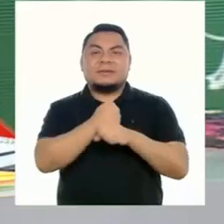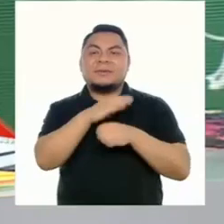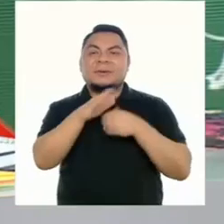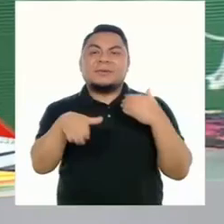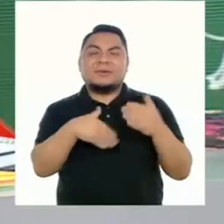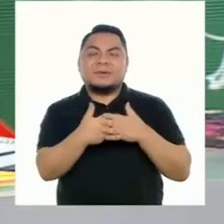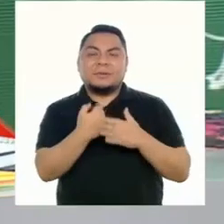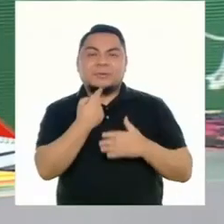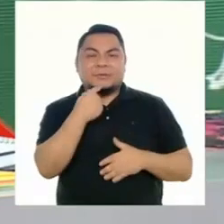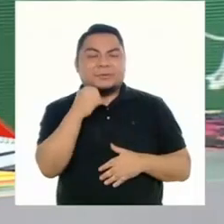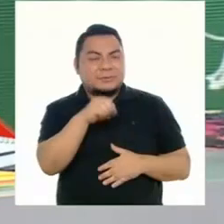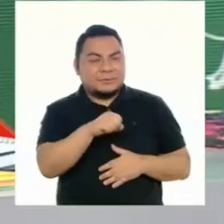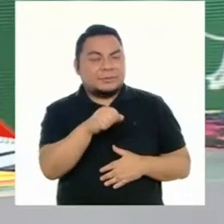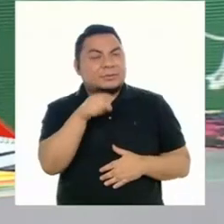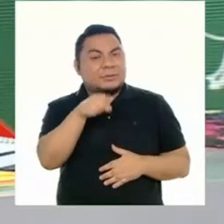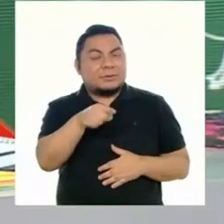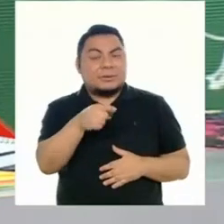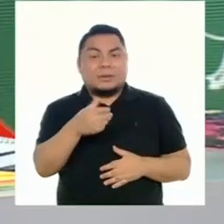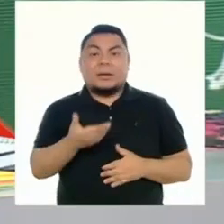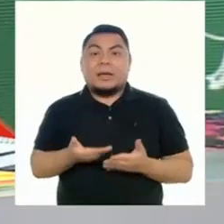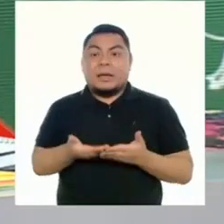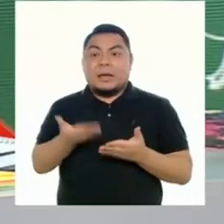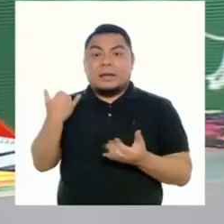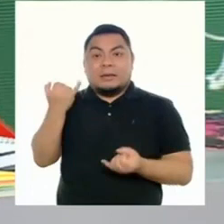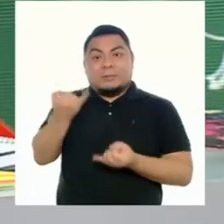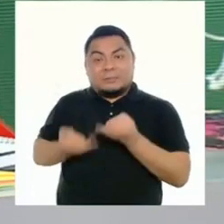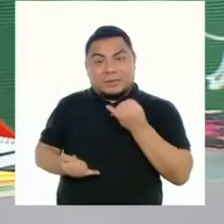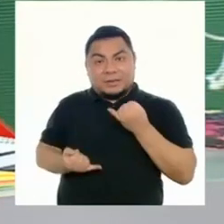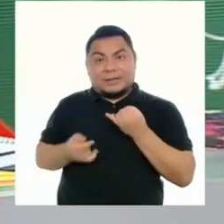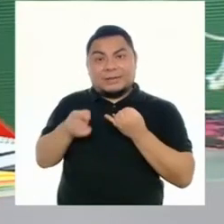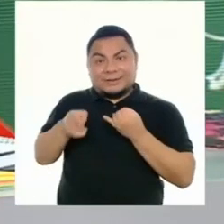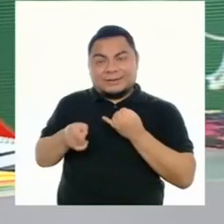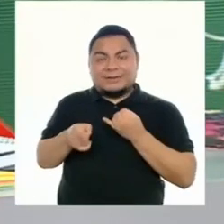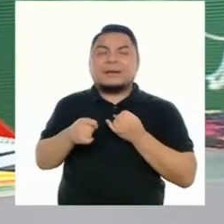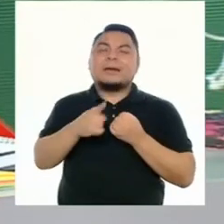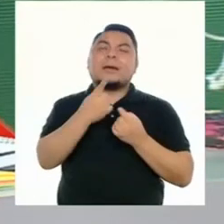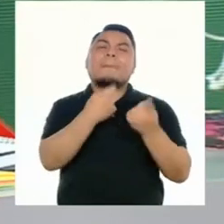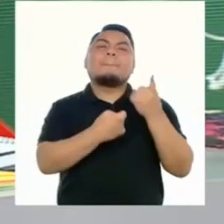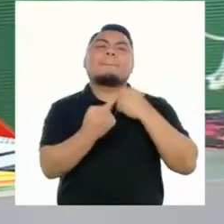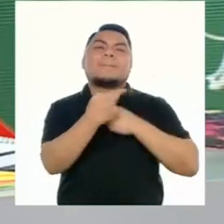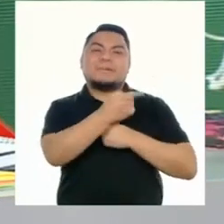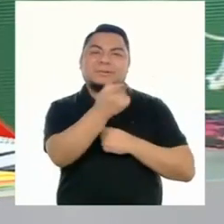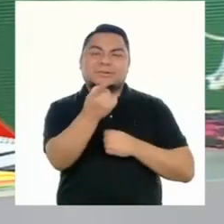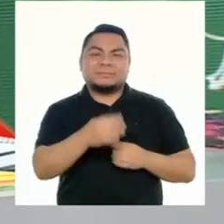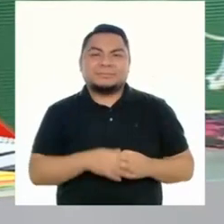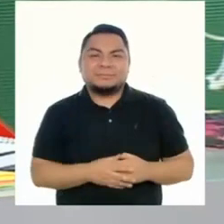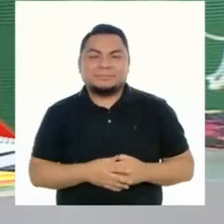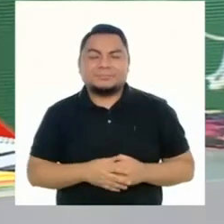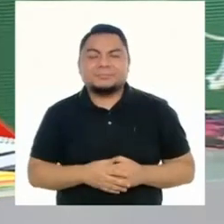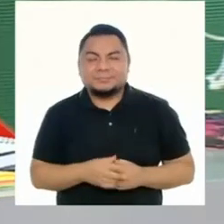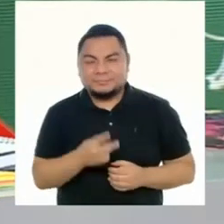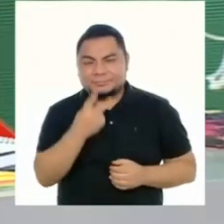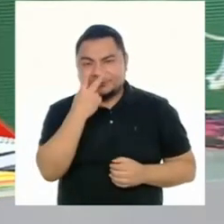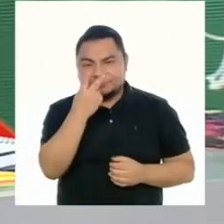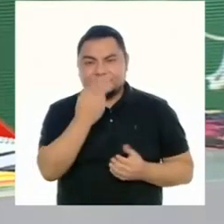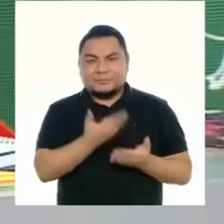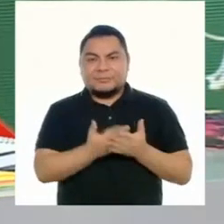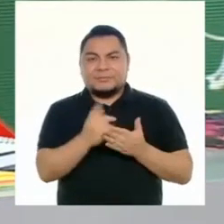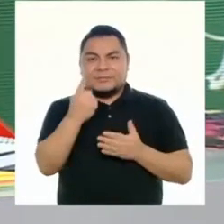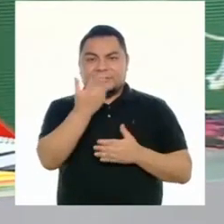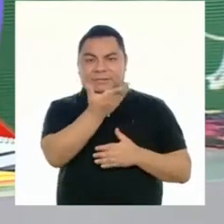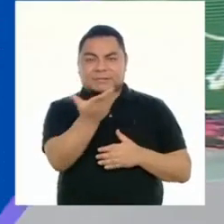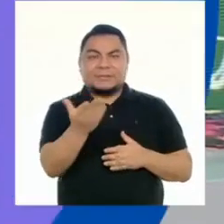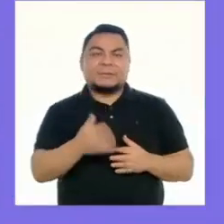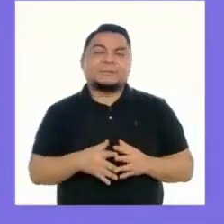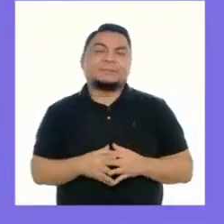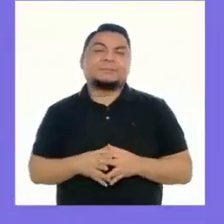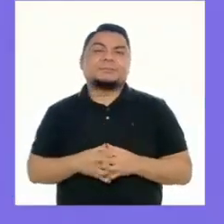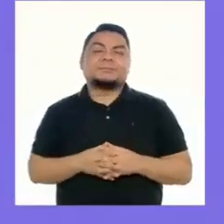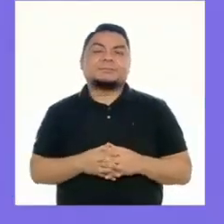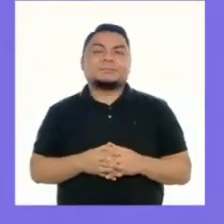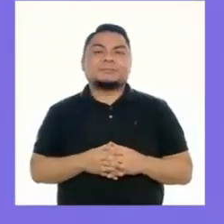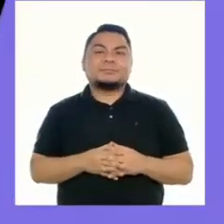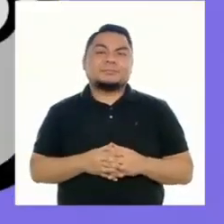el día de hoy. Antes de terminar el programa, tenemos un par de preguntas de las chicas y chicos. Vamos con la primera pregunta.